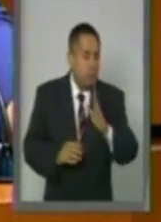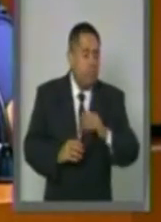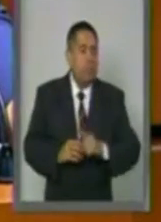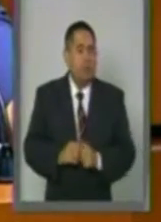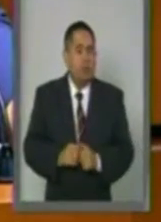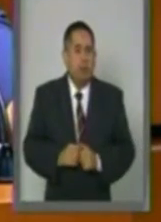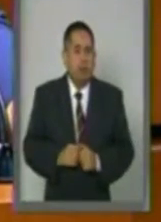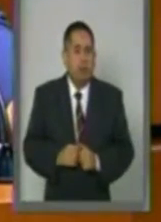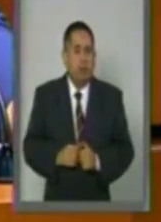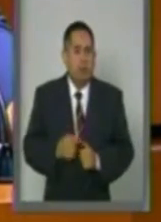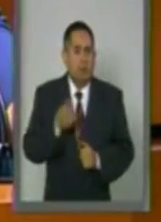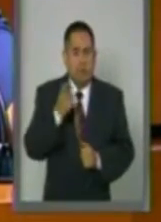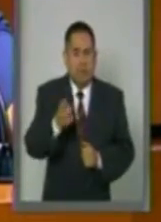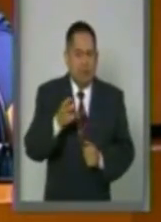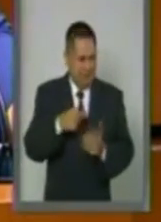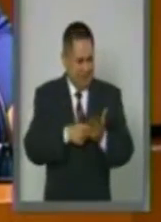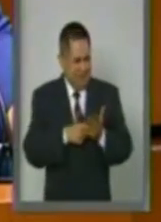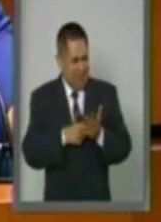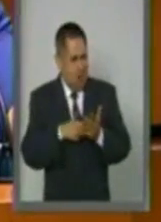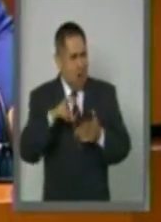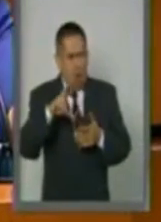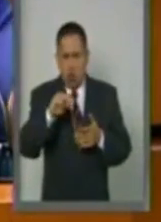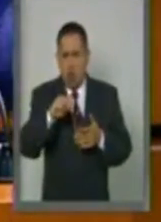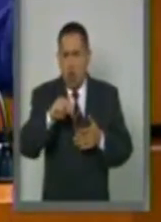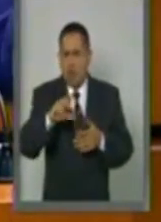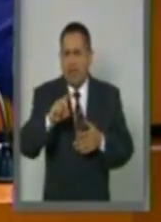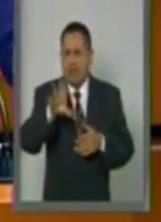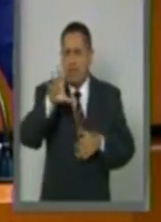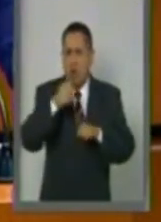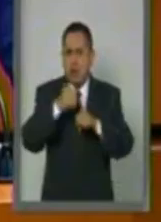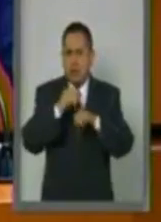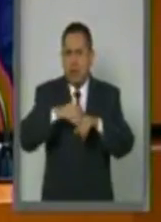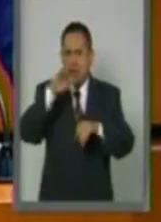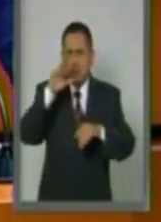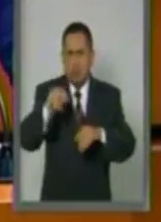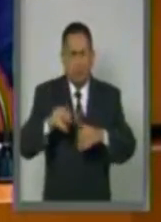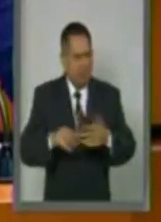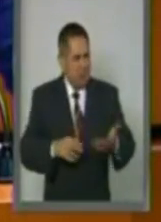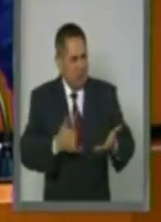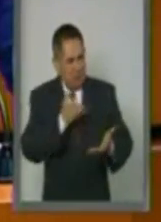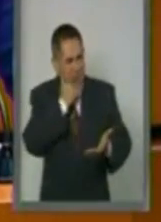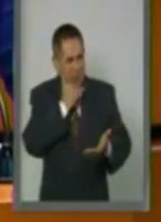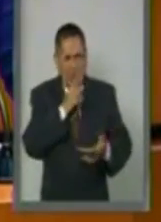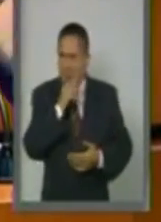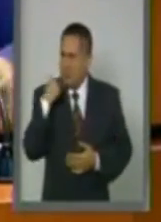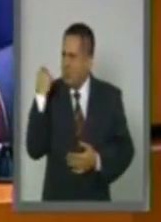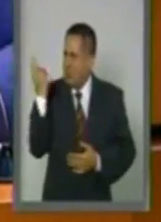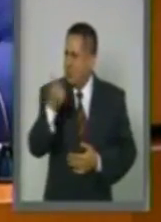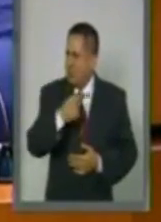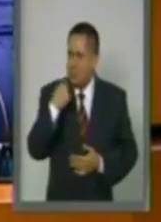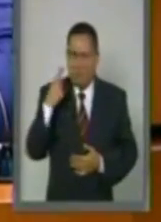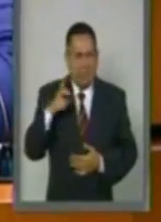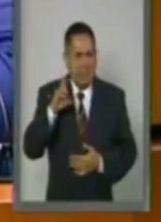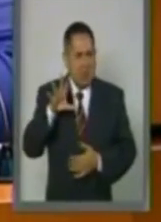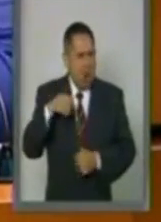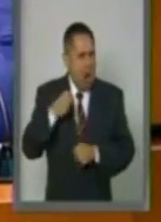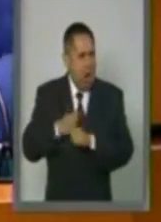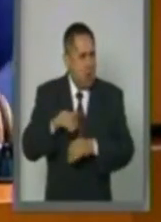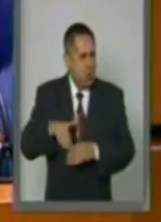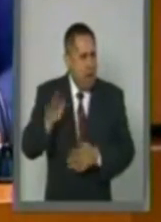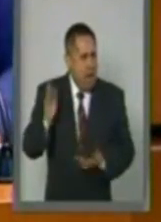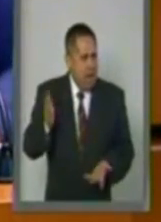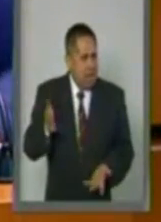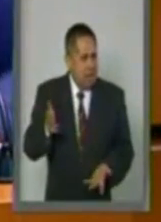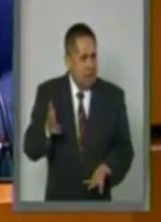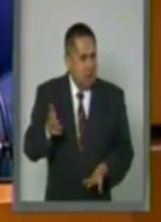ese requisito, pues díganme ustedes quién lo va a poder cubrir y cuando se da la